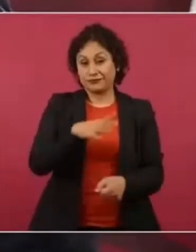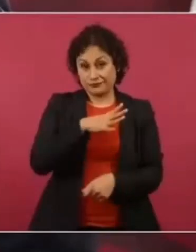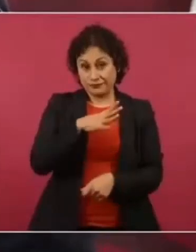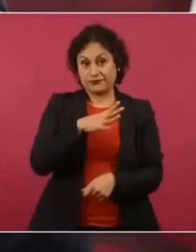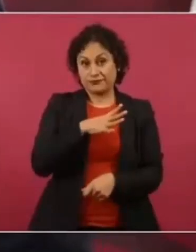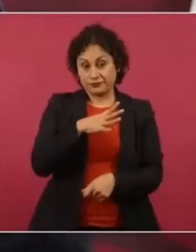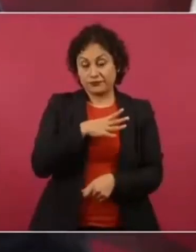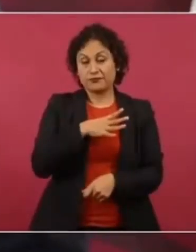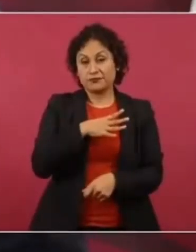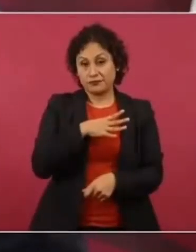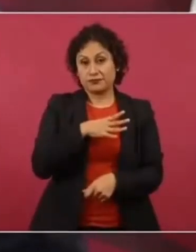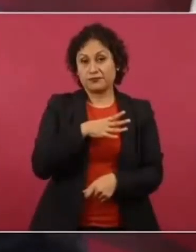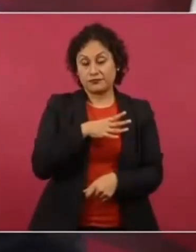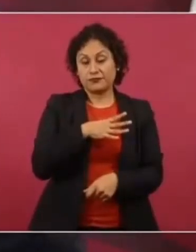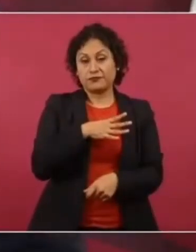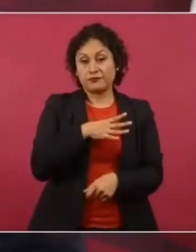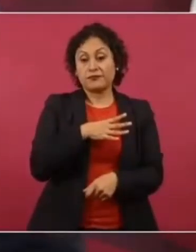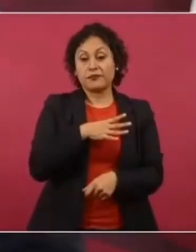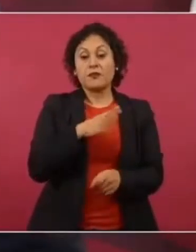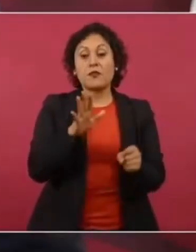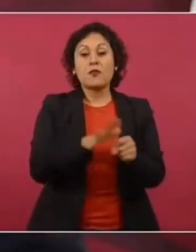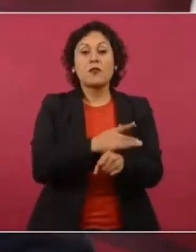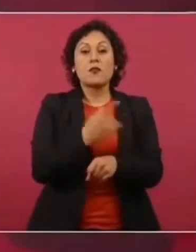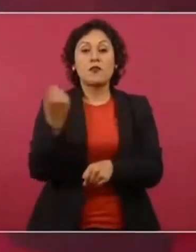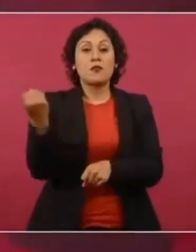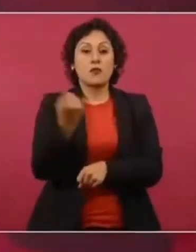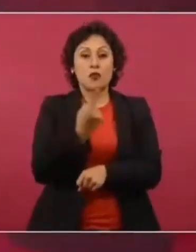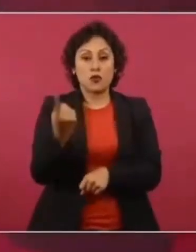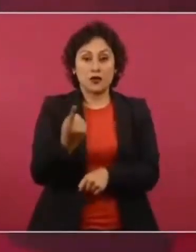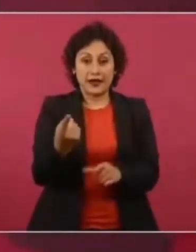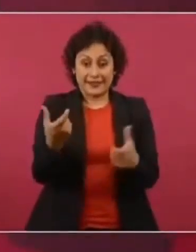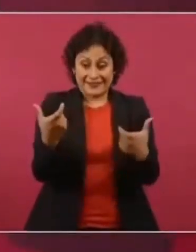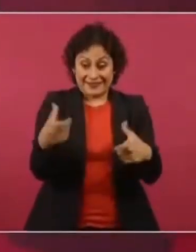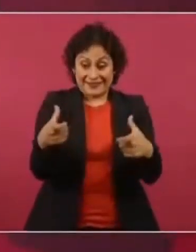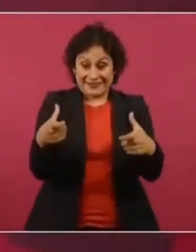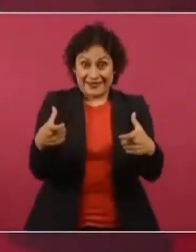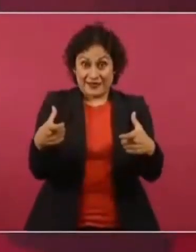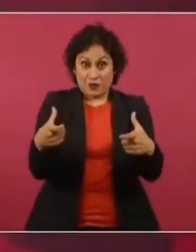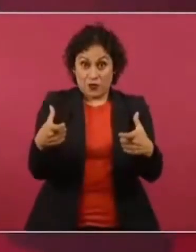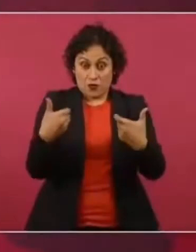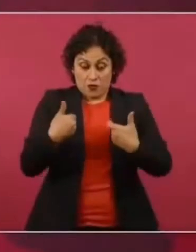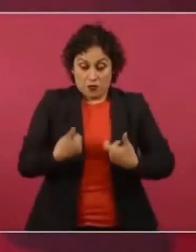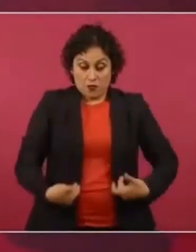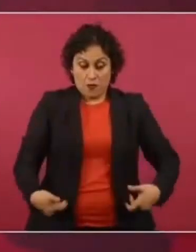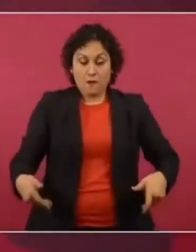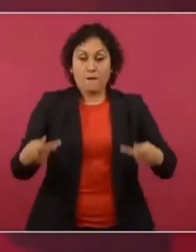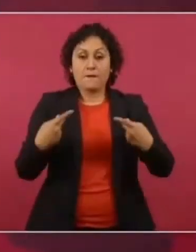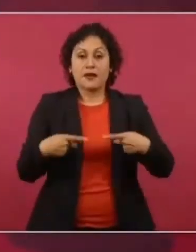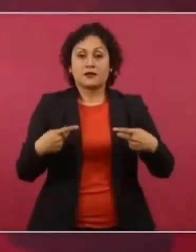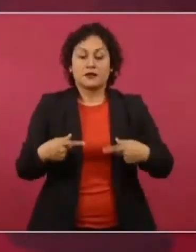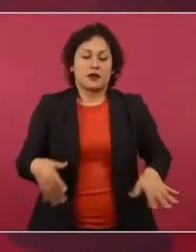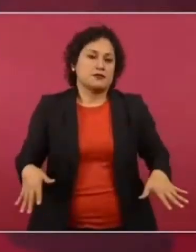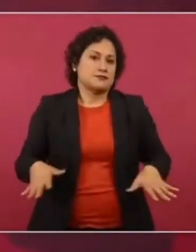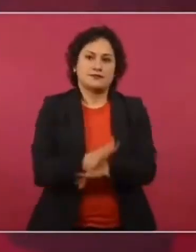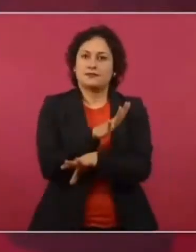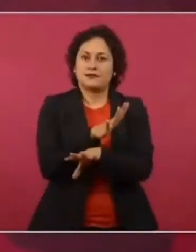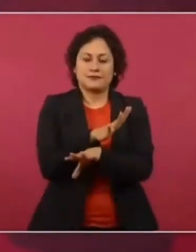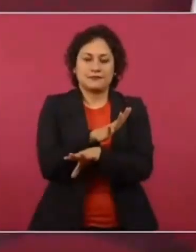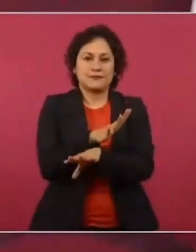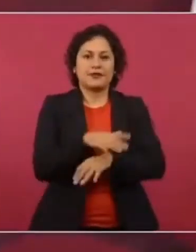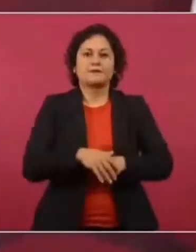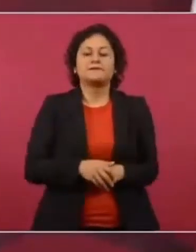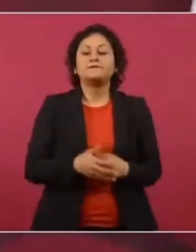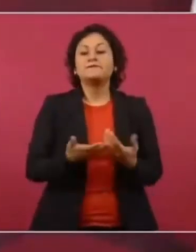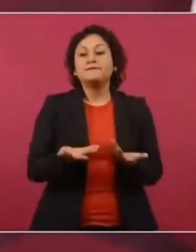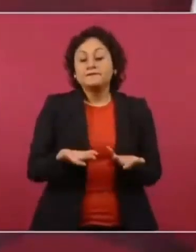dinero transforma. Entonces, cuando veo a Gómez